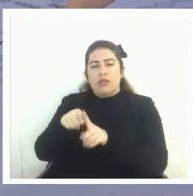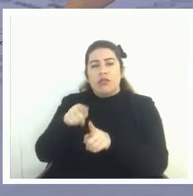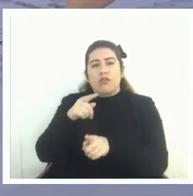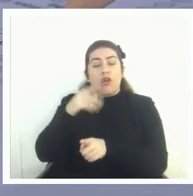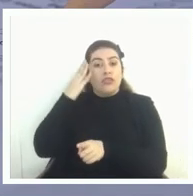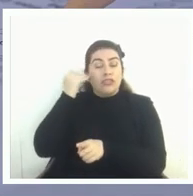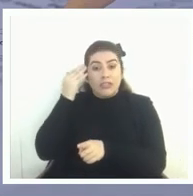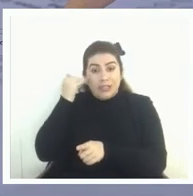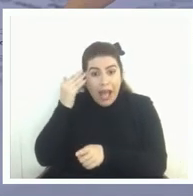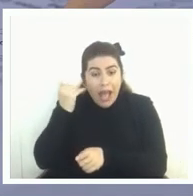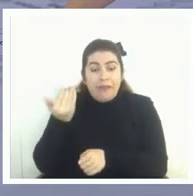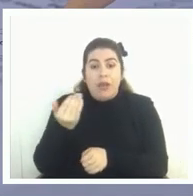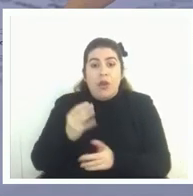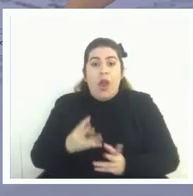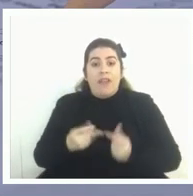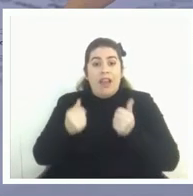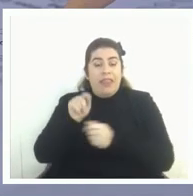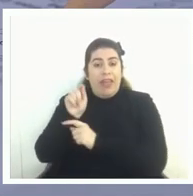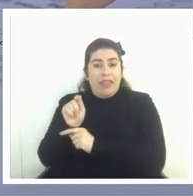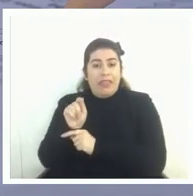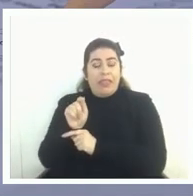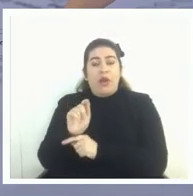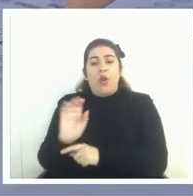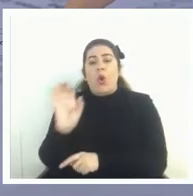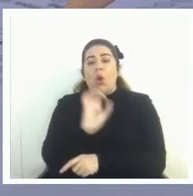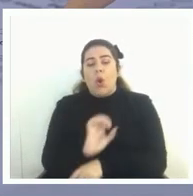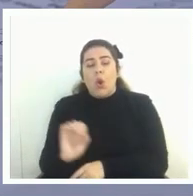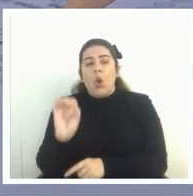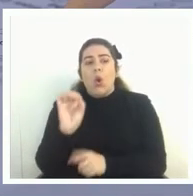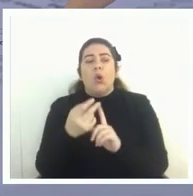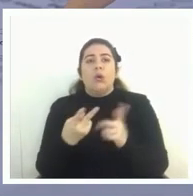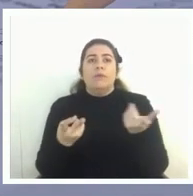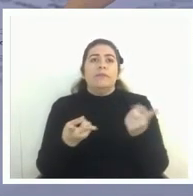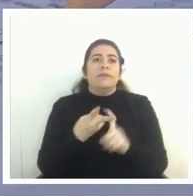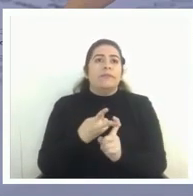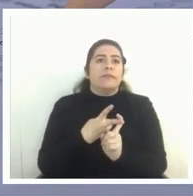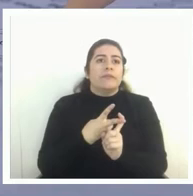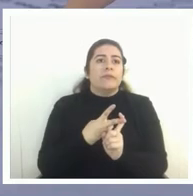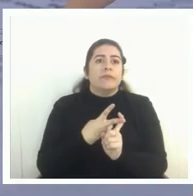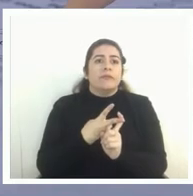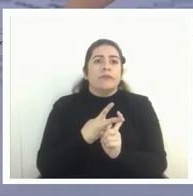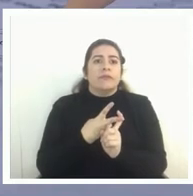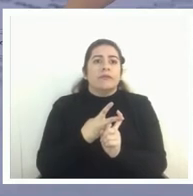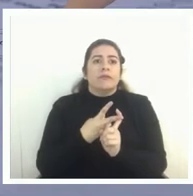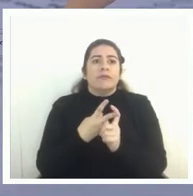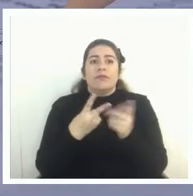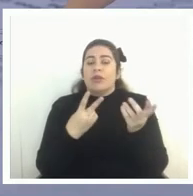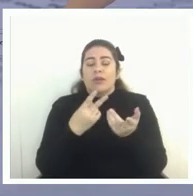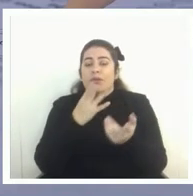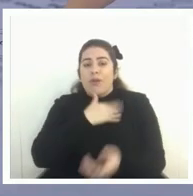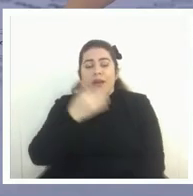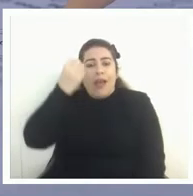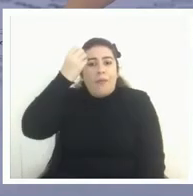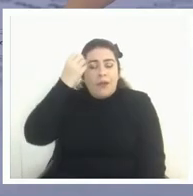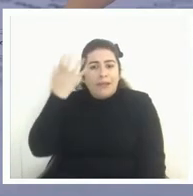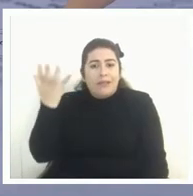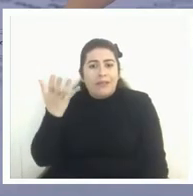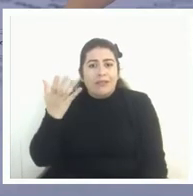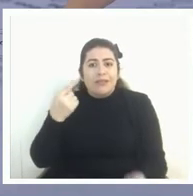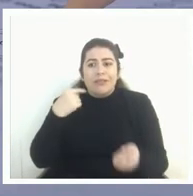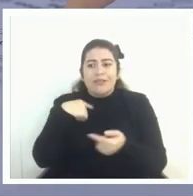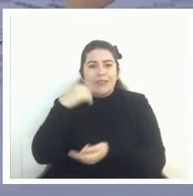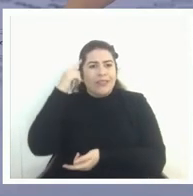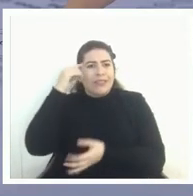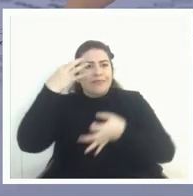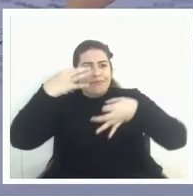suficiente habilidad o porque no tuvo la oportunidad de aprender y perdemos la precisión no sabemos